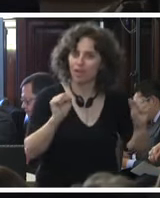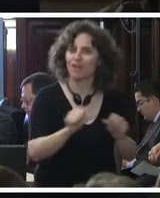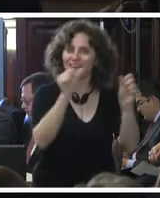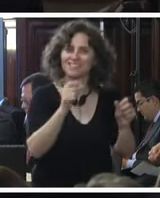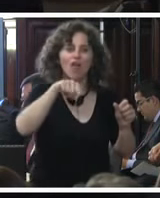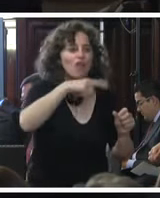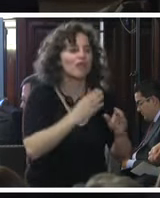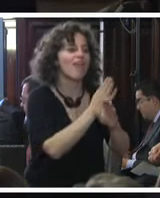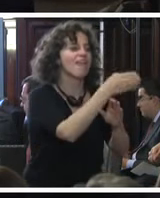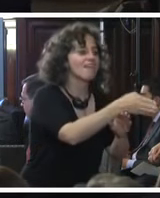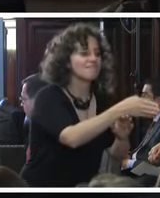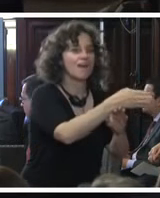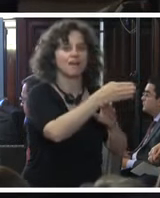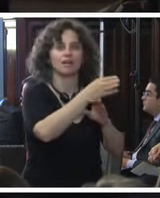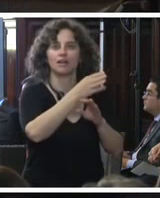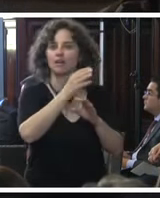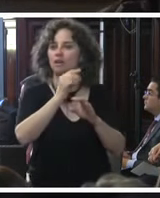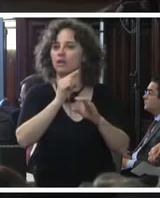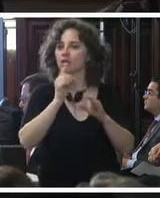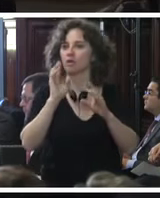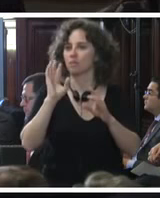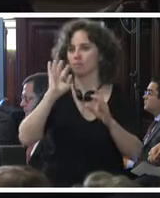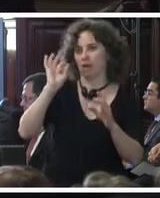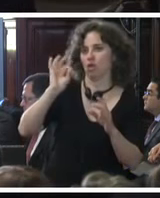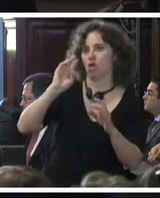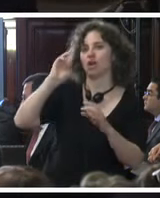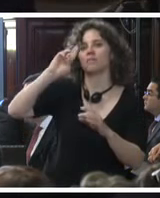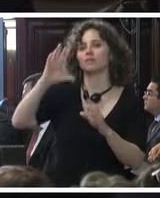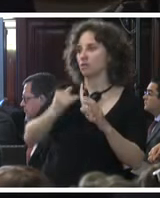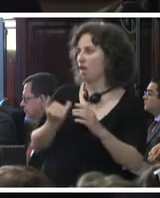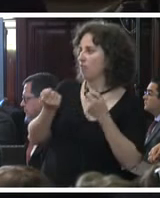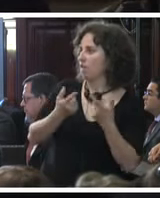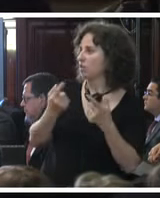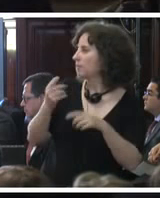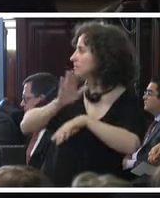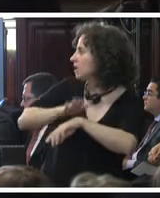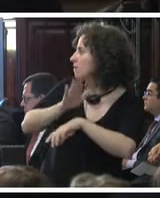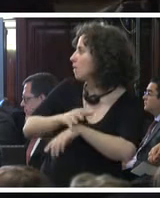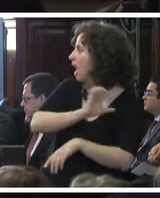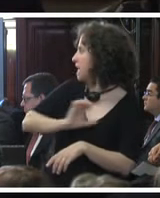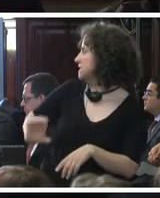de señores comisionados con todo respeto se está dando más tiempo al estado